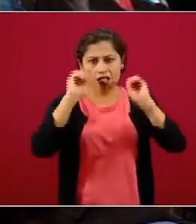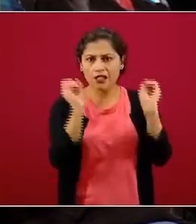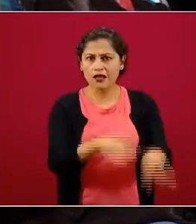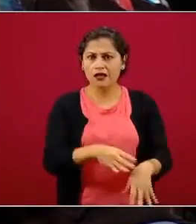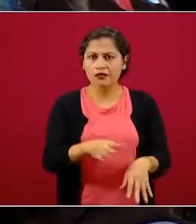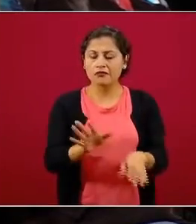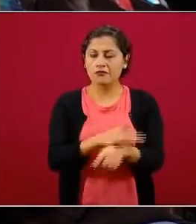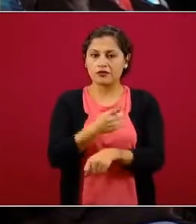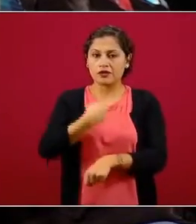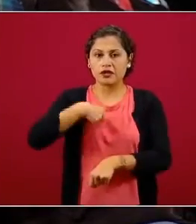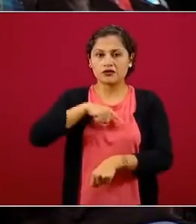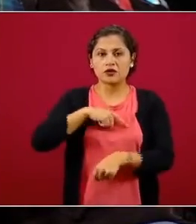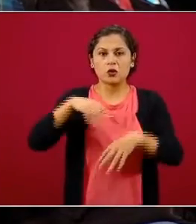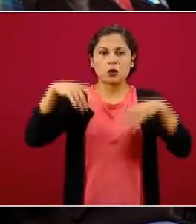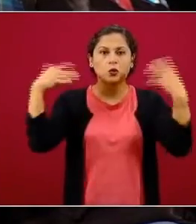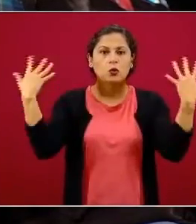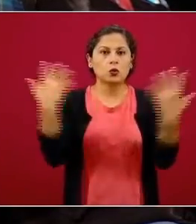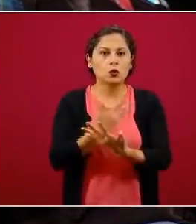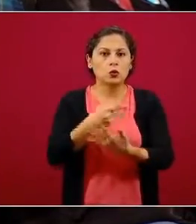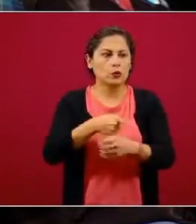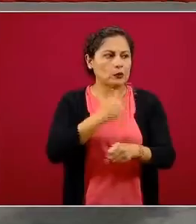escandalizados con lo que hemos encontrado.